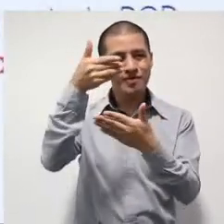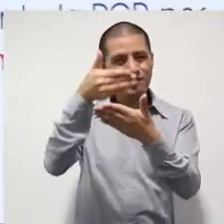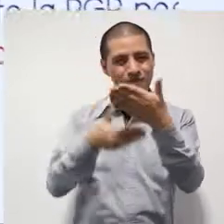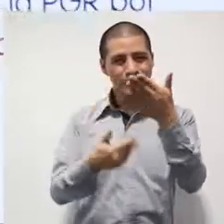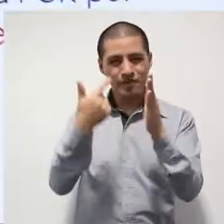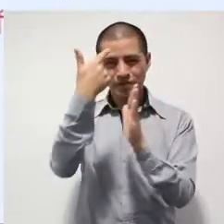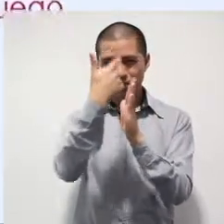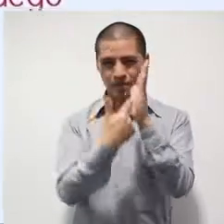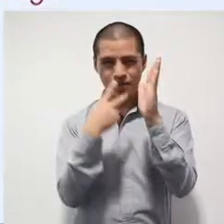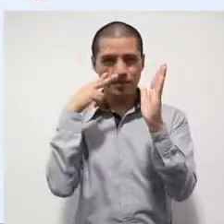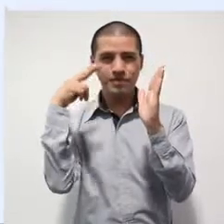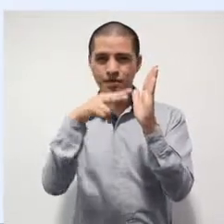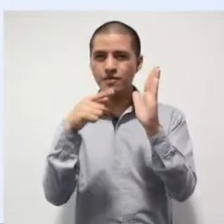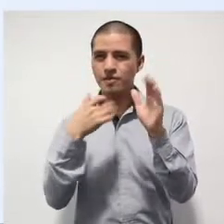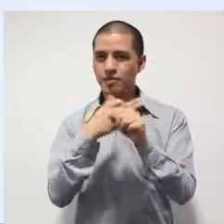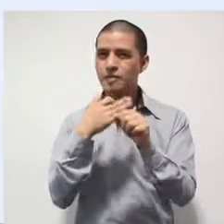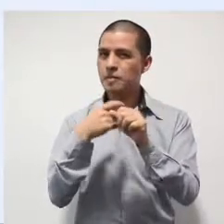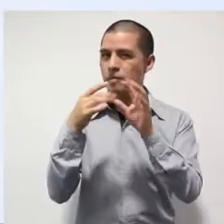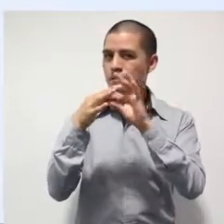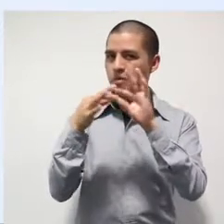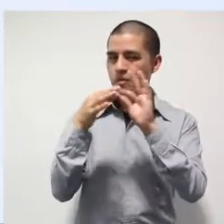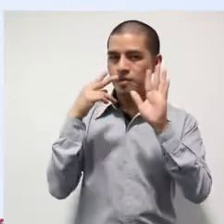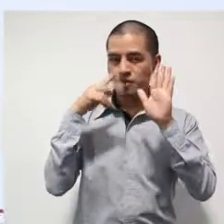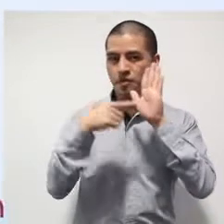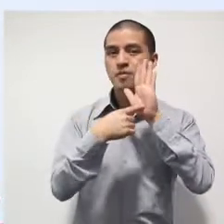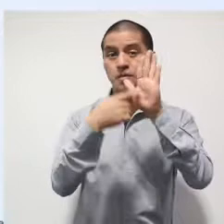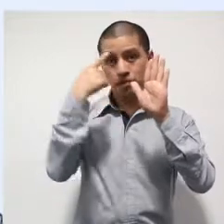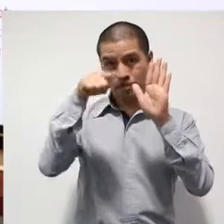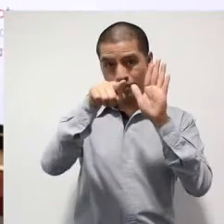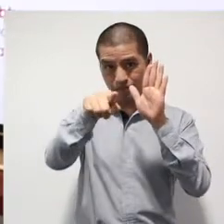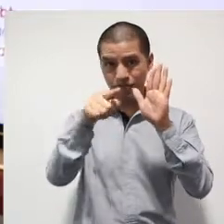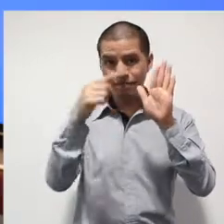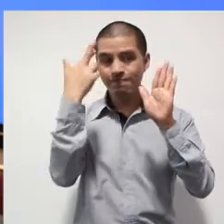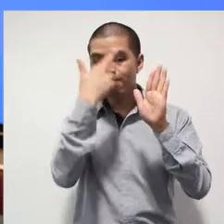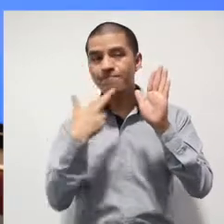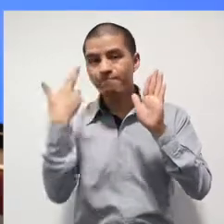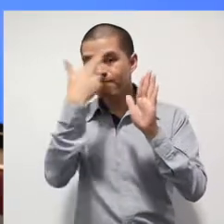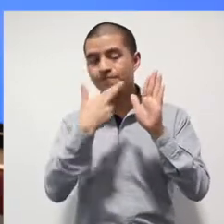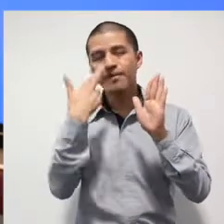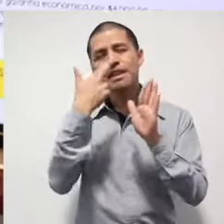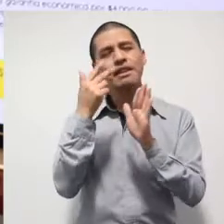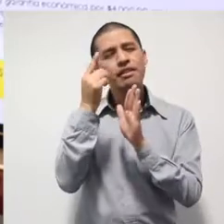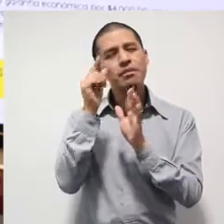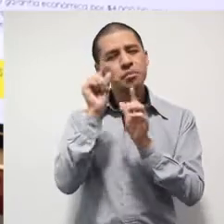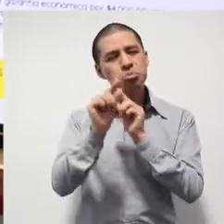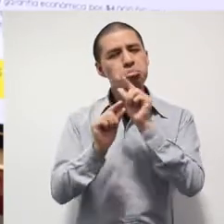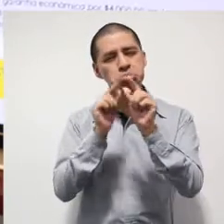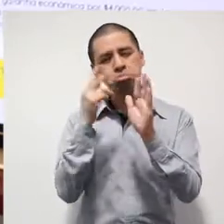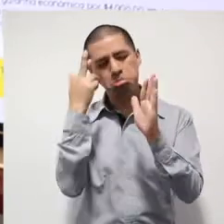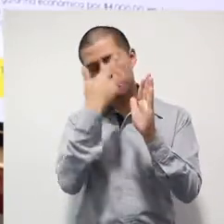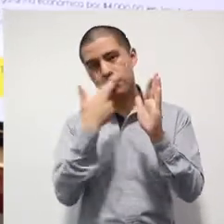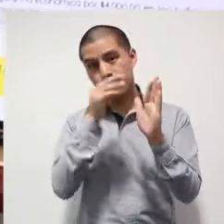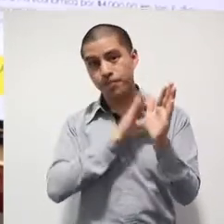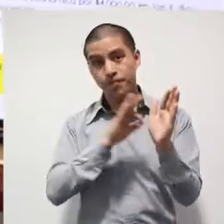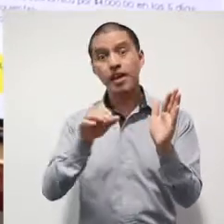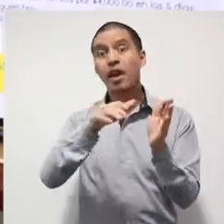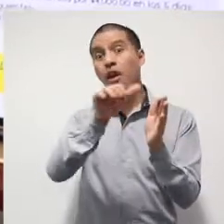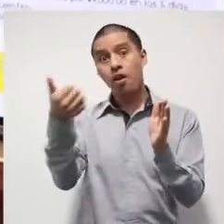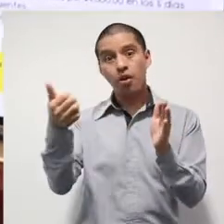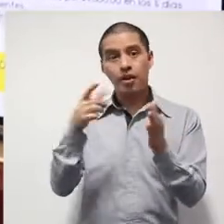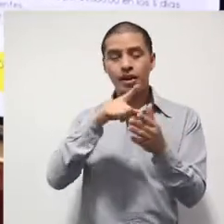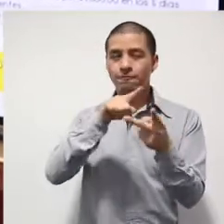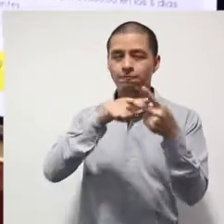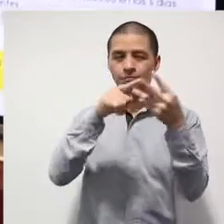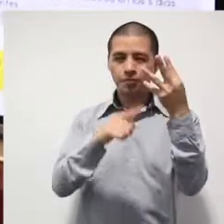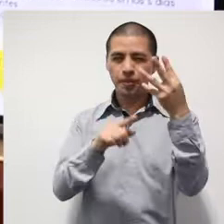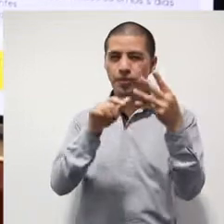cifras que te he estado manejando para que tú las puedas revisar y las puedas ver con mayor detalle. Ahora vamos a los